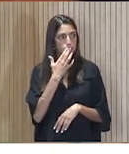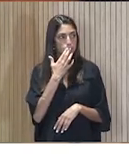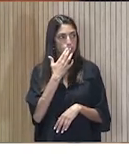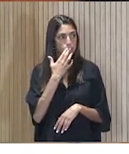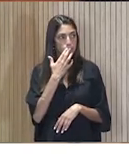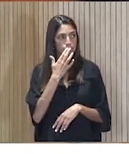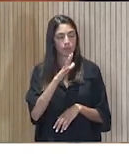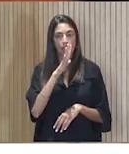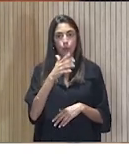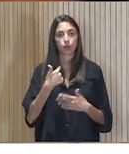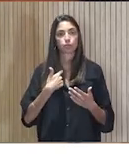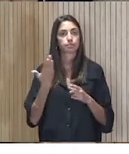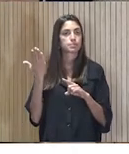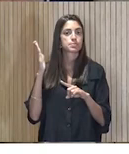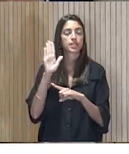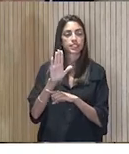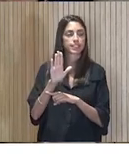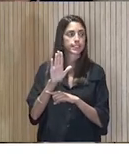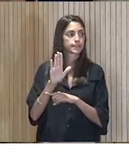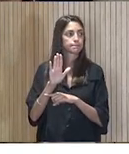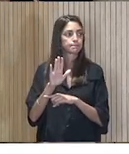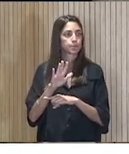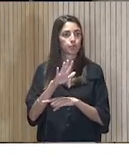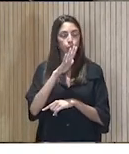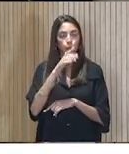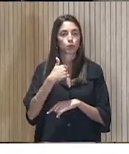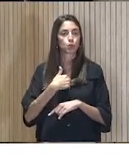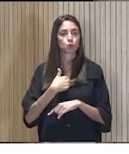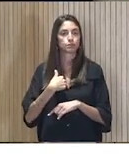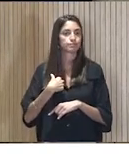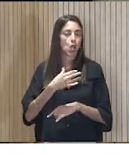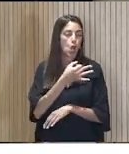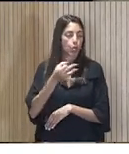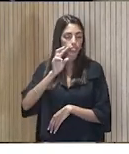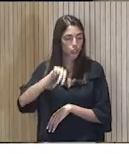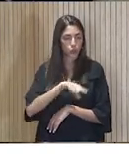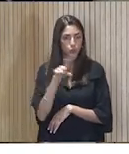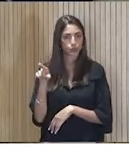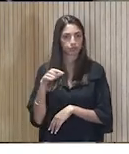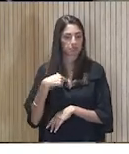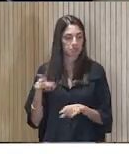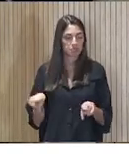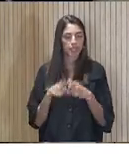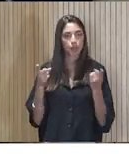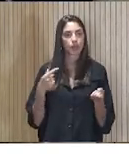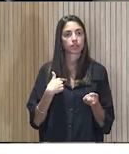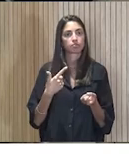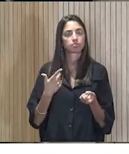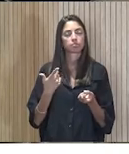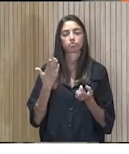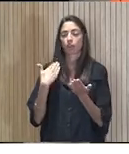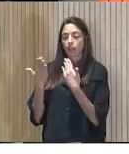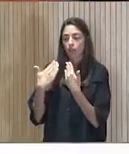Voy a reventar un off the record. Me encanta ser políticamente incorrecto. Me da igual. Estando ahí ahora mismo me decía Rafael,